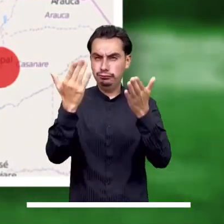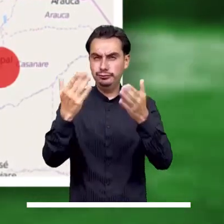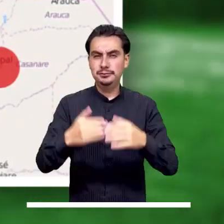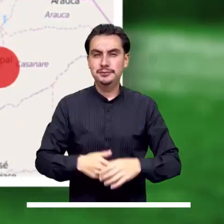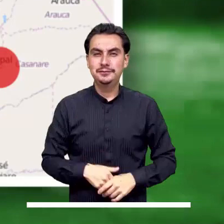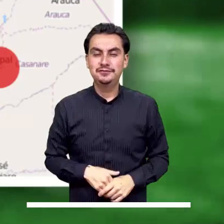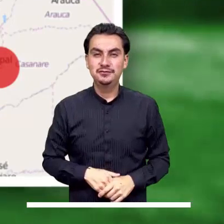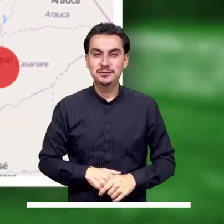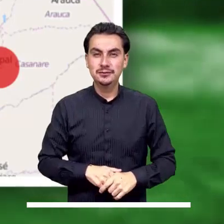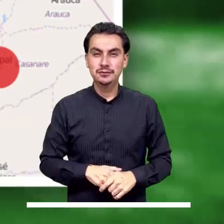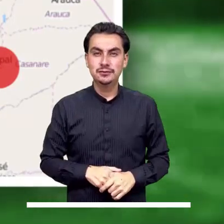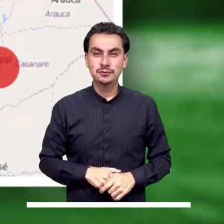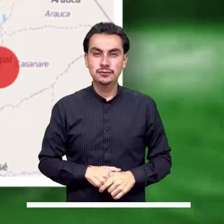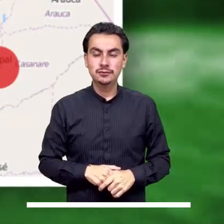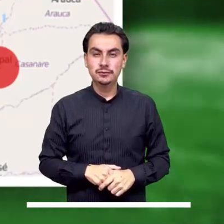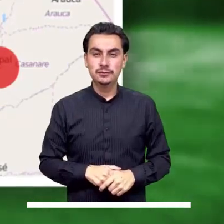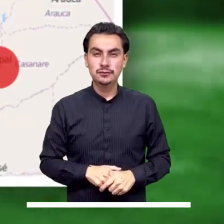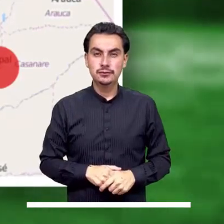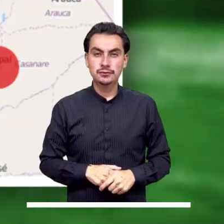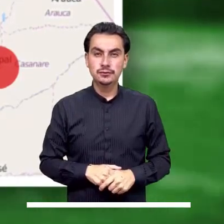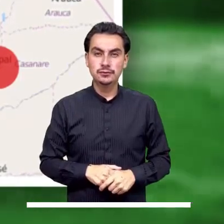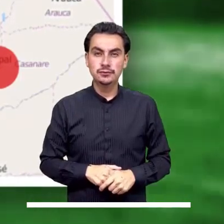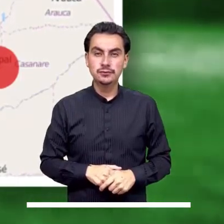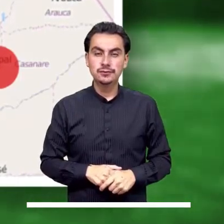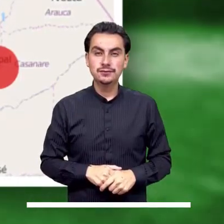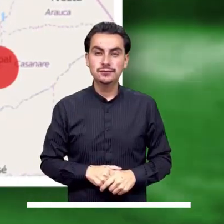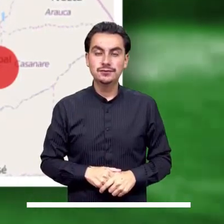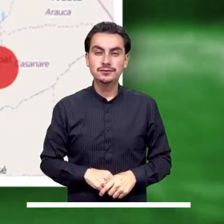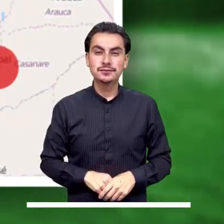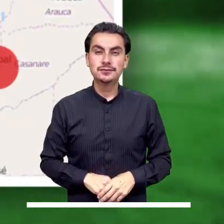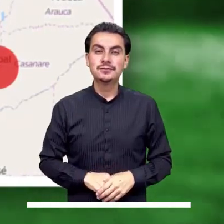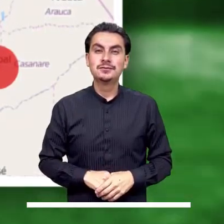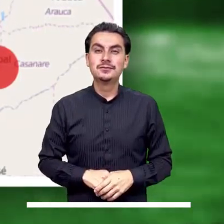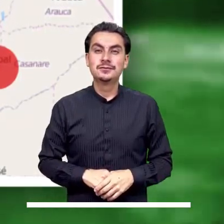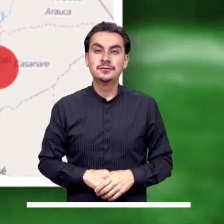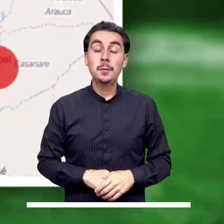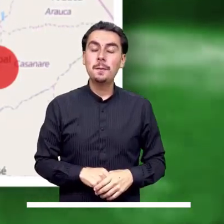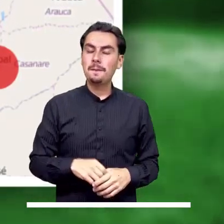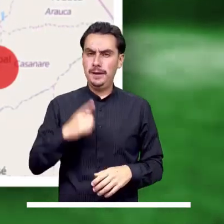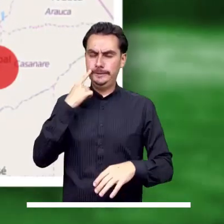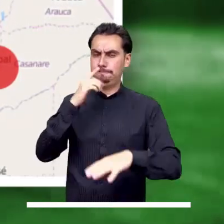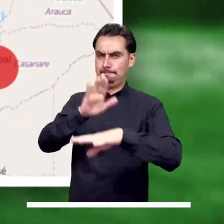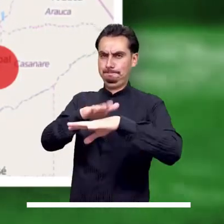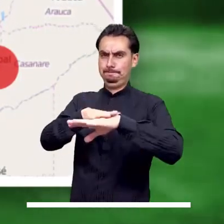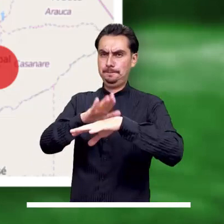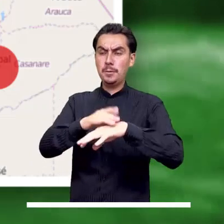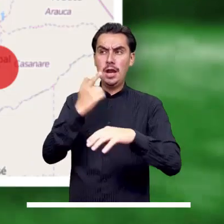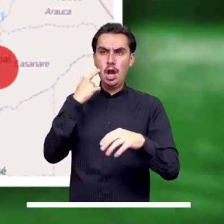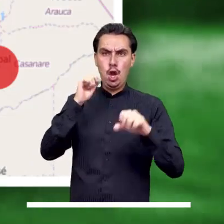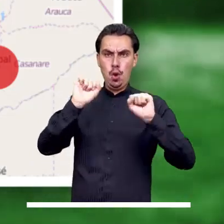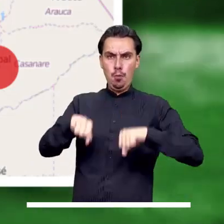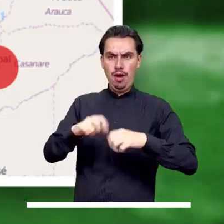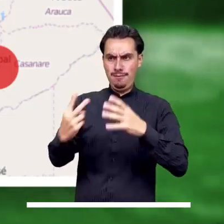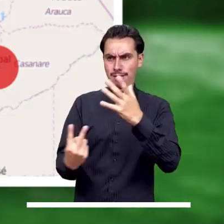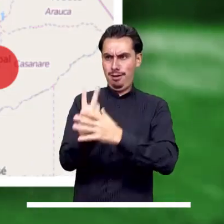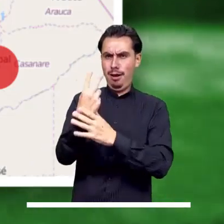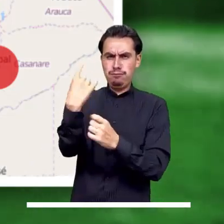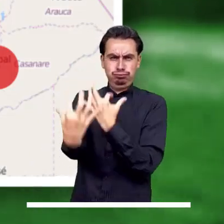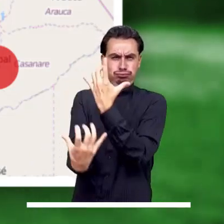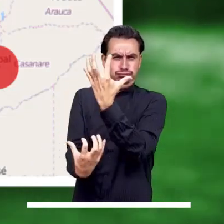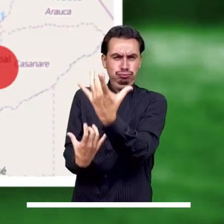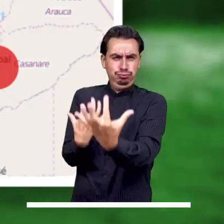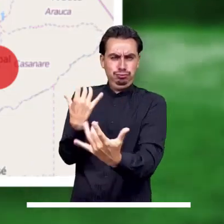recomienda atención especial en los municipios de Chita, Pisba y Socotá, en Boyacá. Así como en Támara,